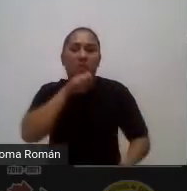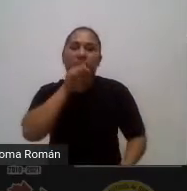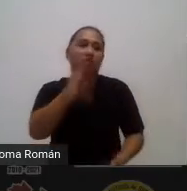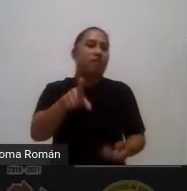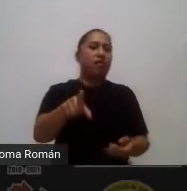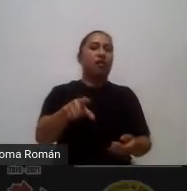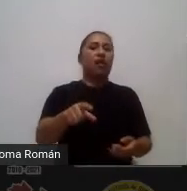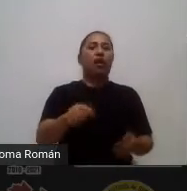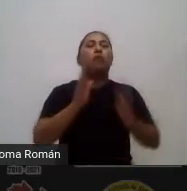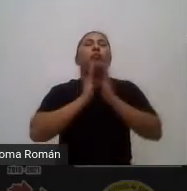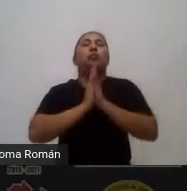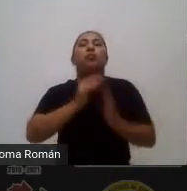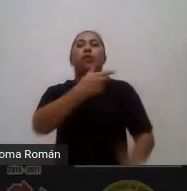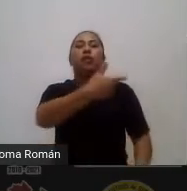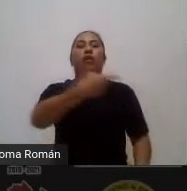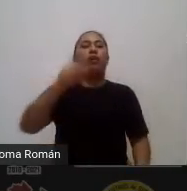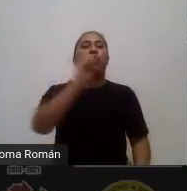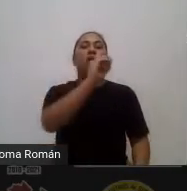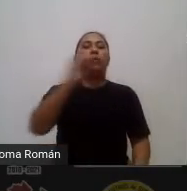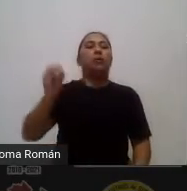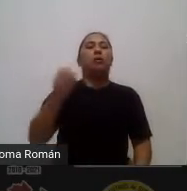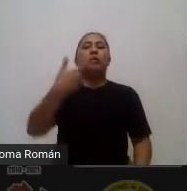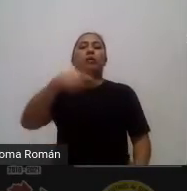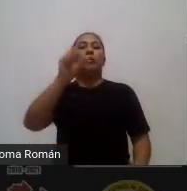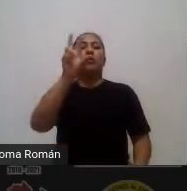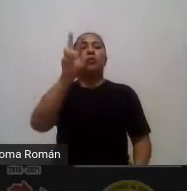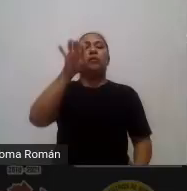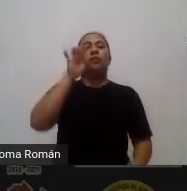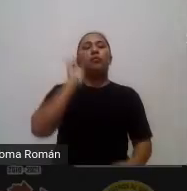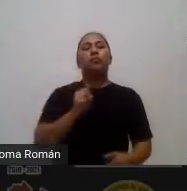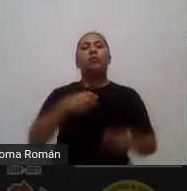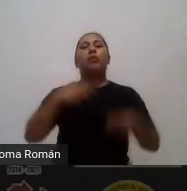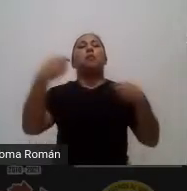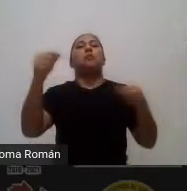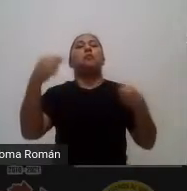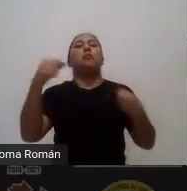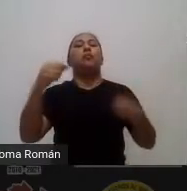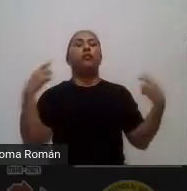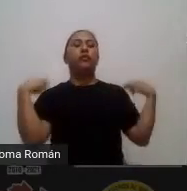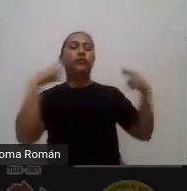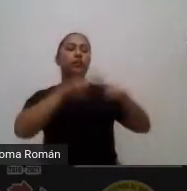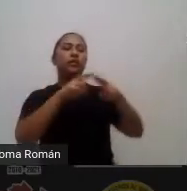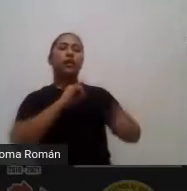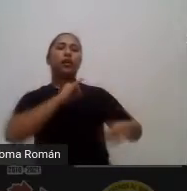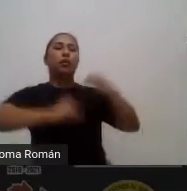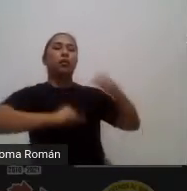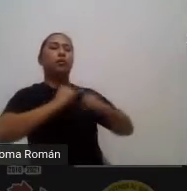maestros maestros otro papel que juega el docente es precisamente